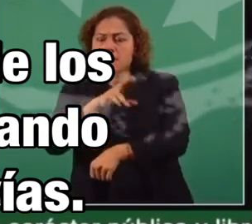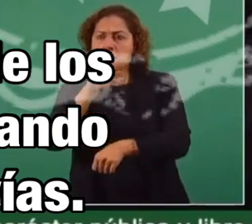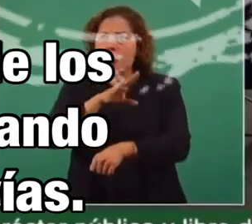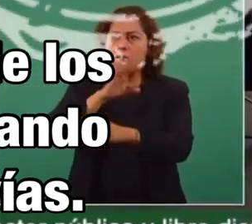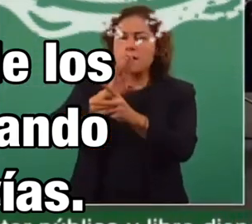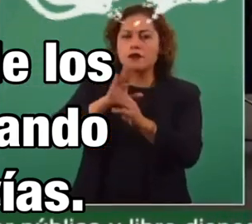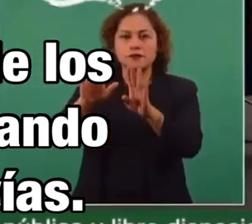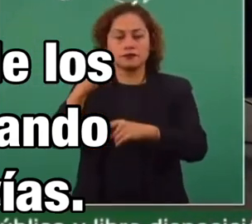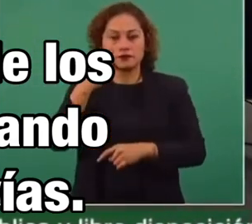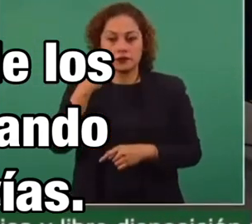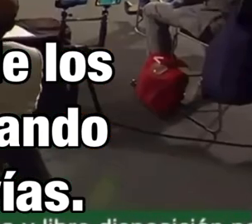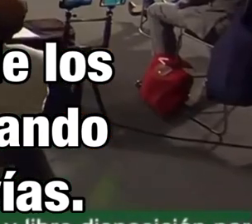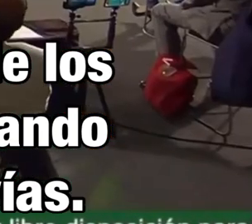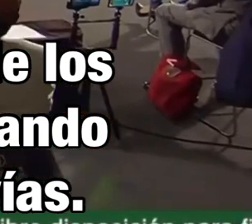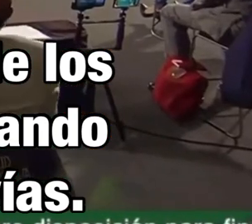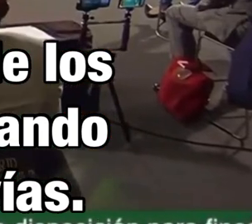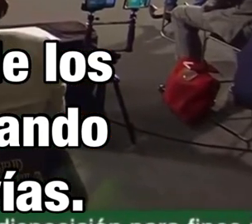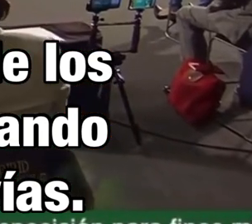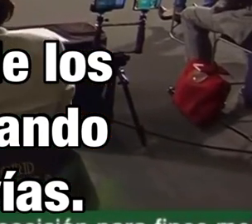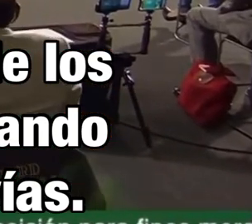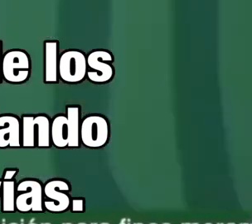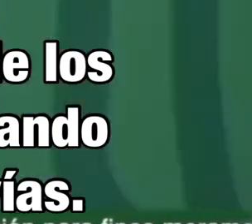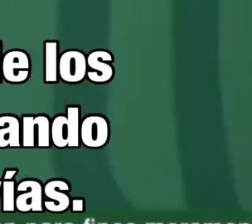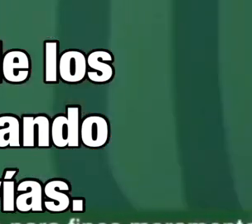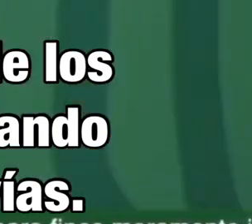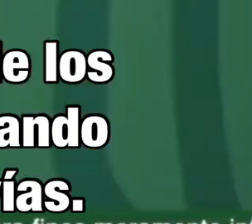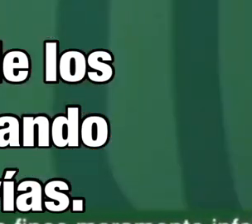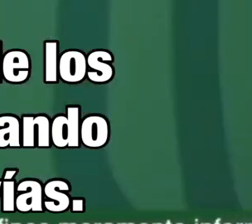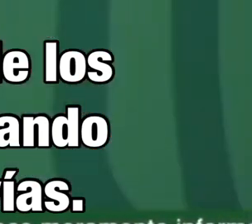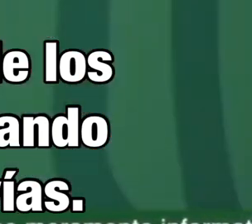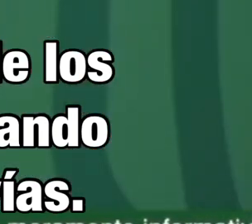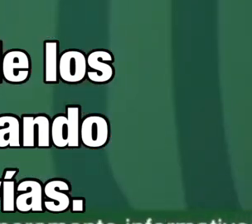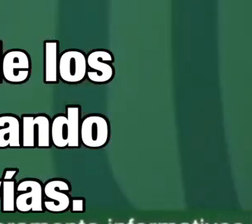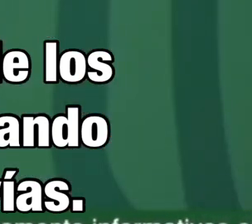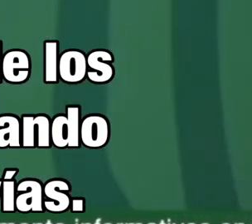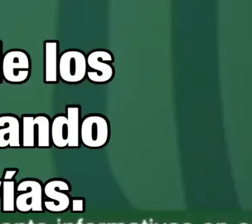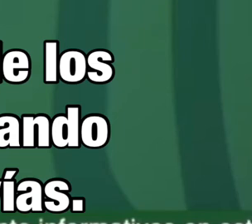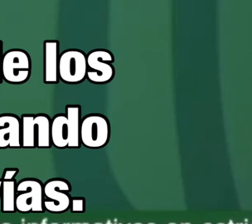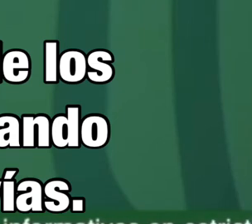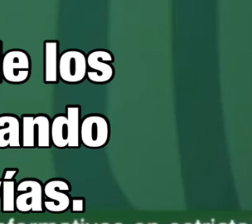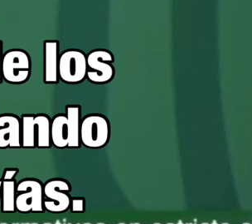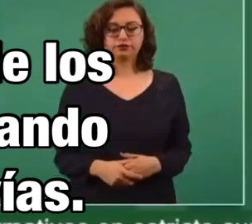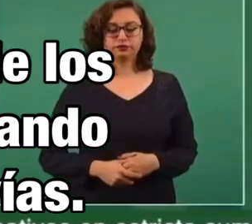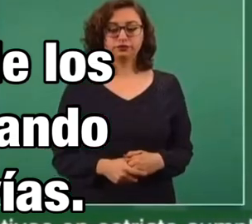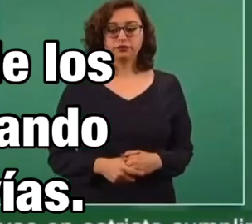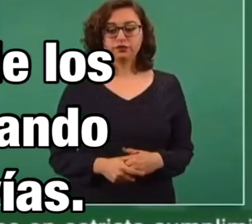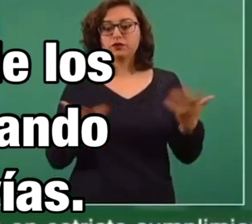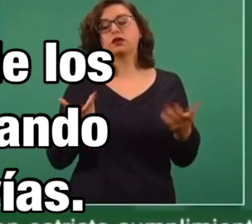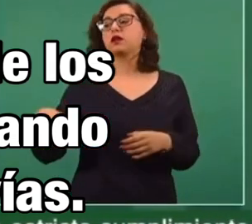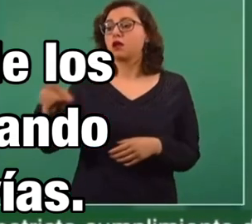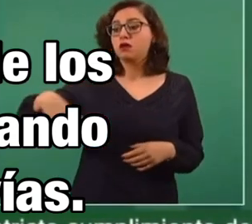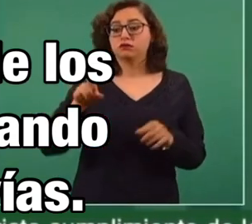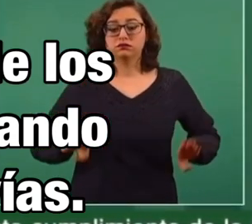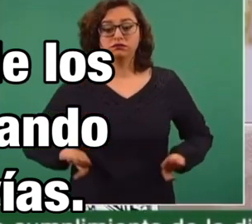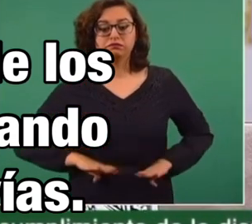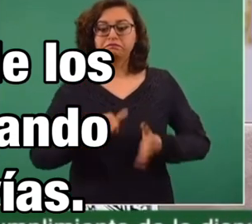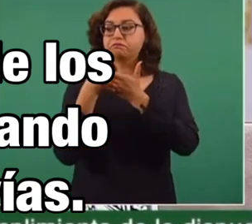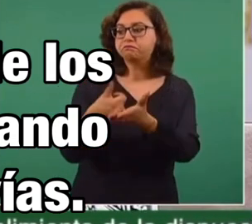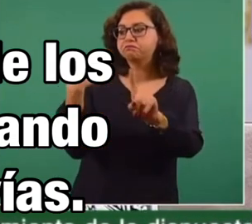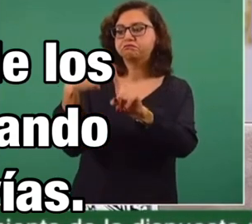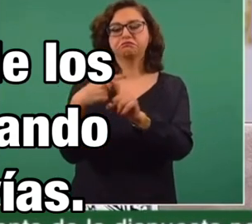Y recapaciten, porque no se ayuda en nada con esas actitudes,